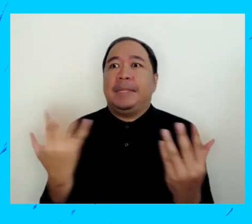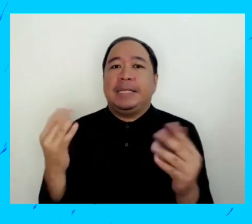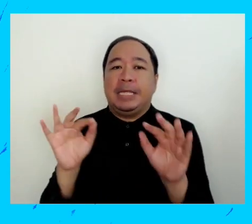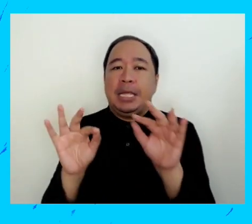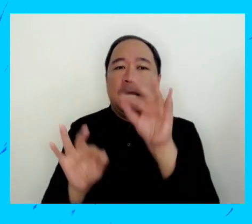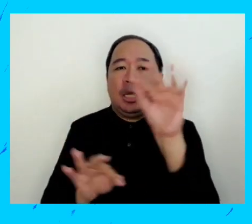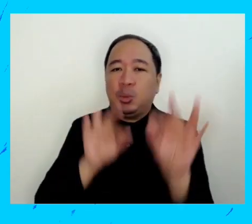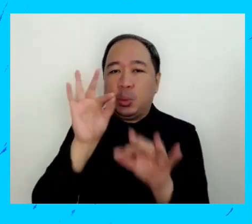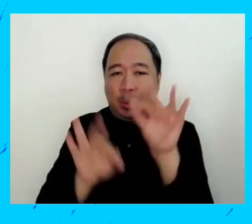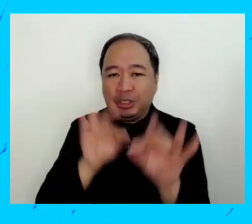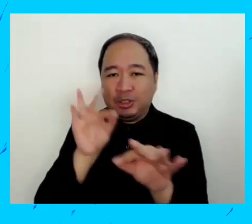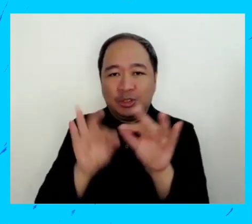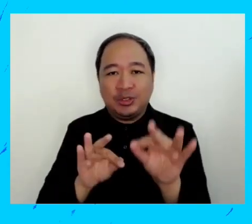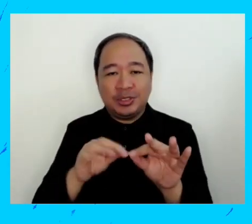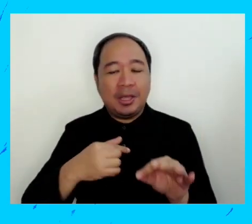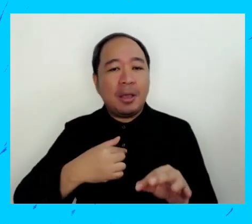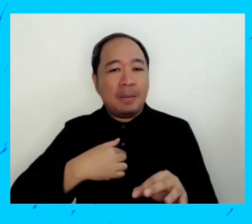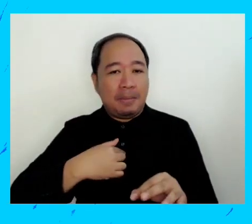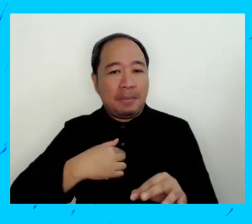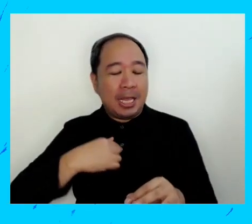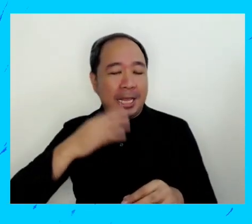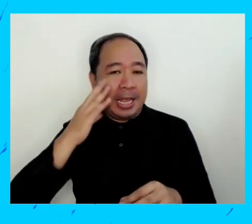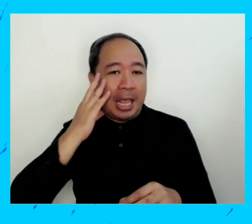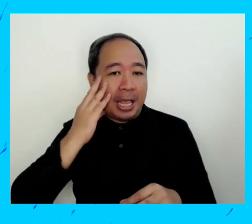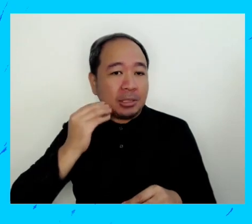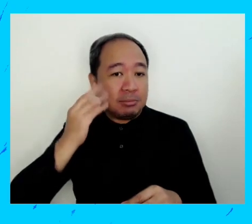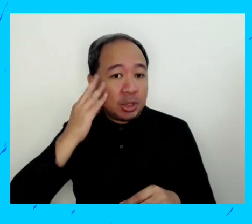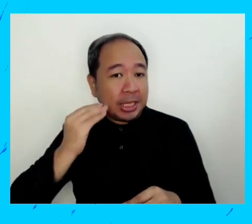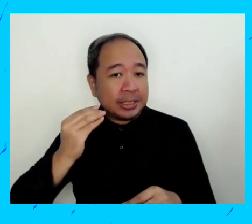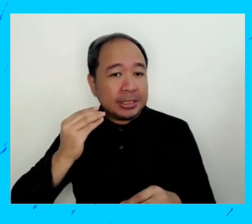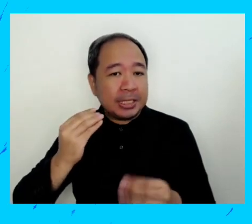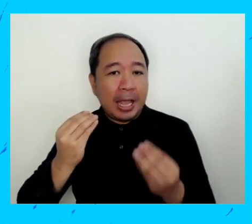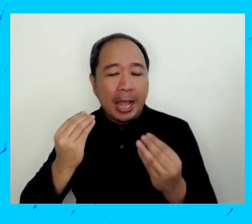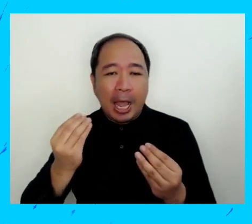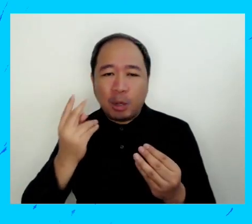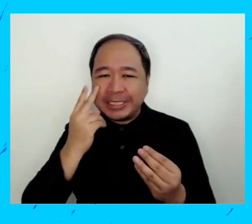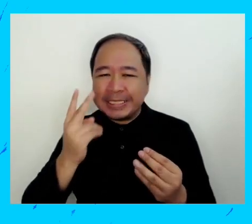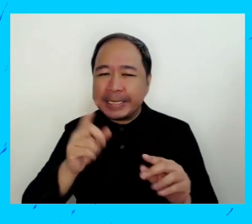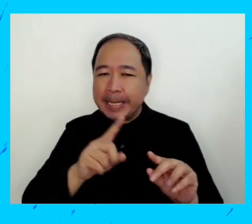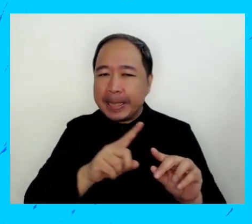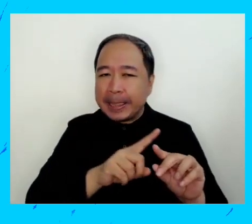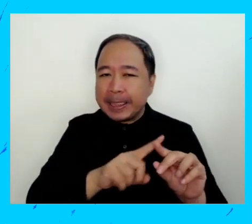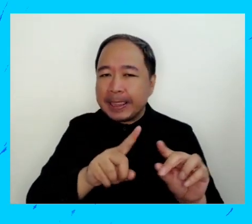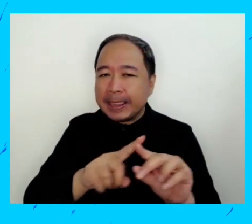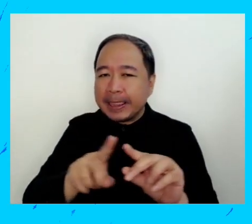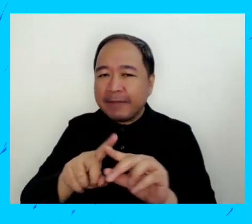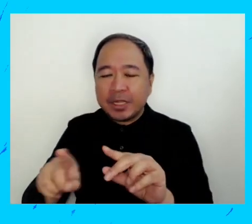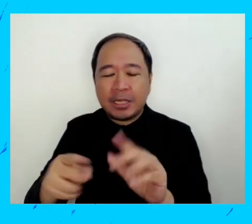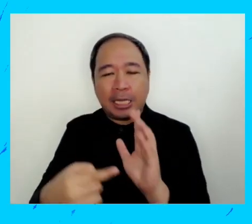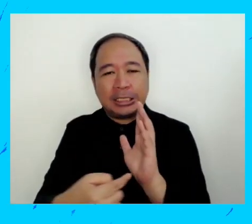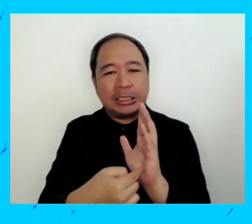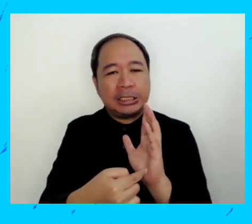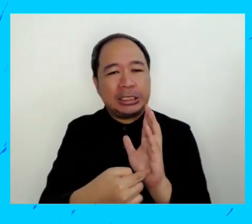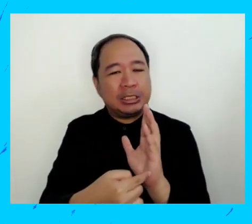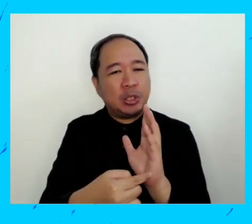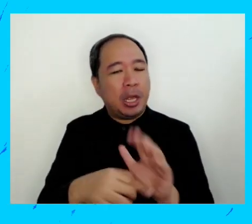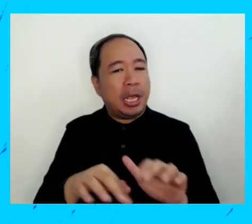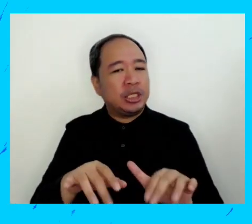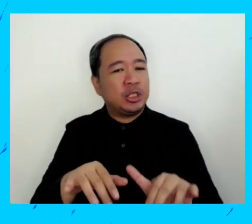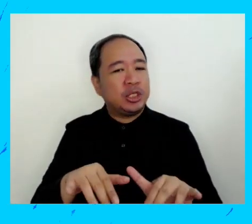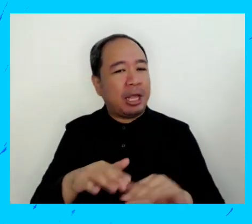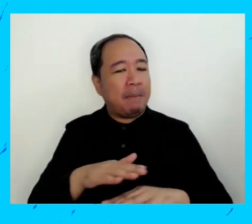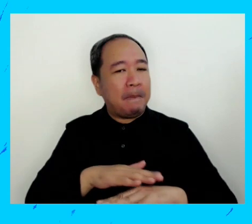trabajar en sistemas digitales.